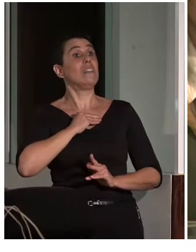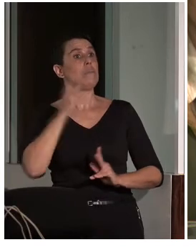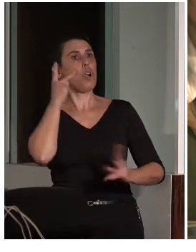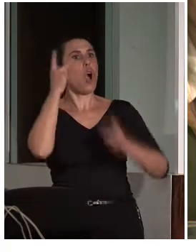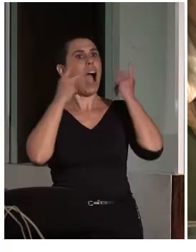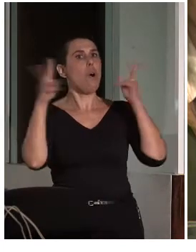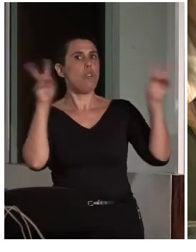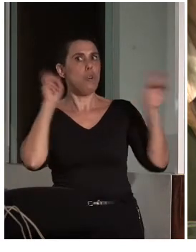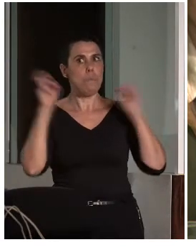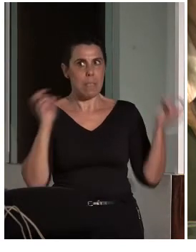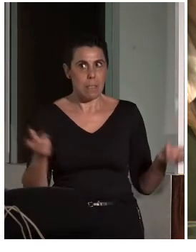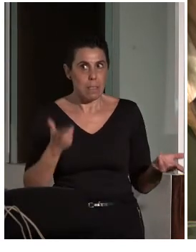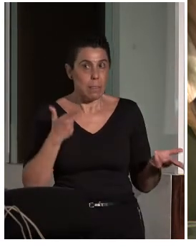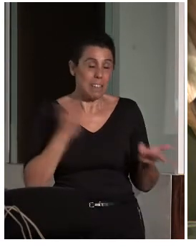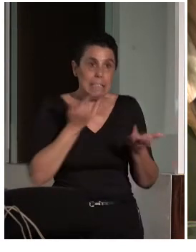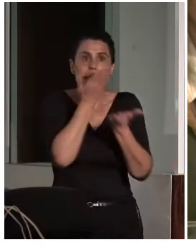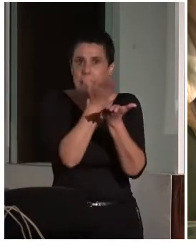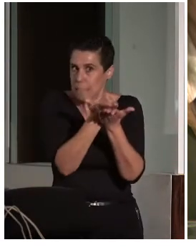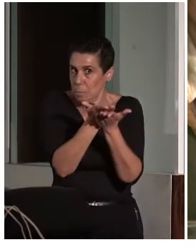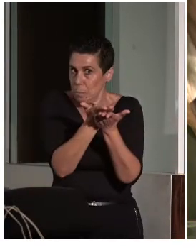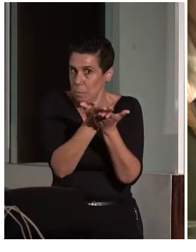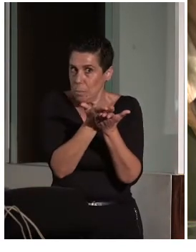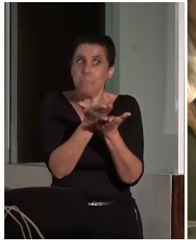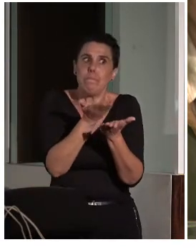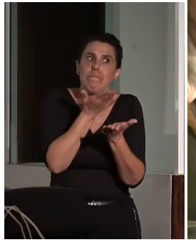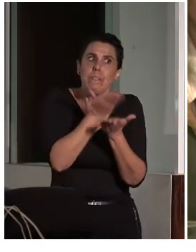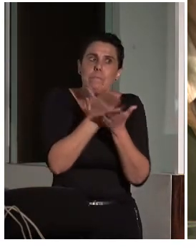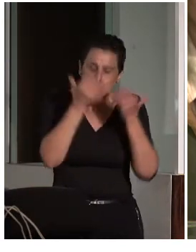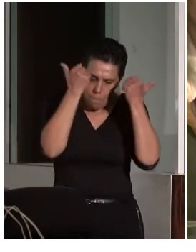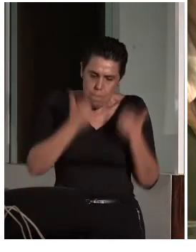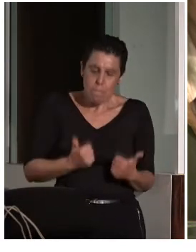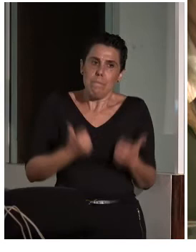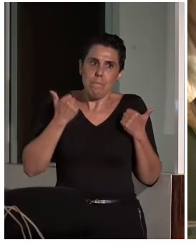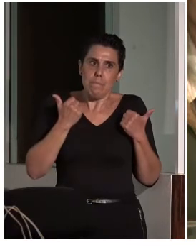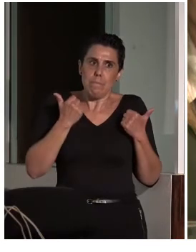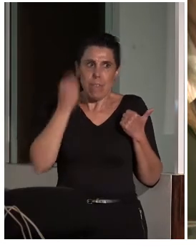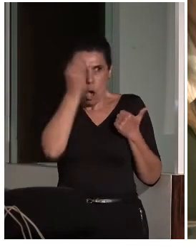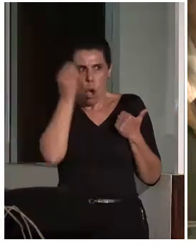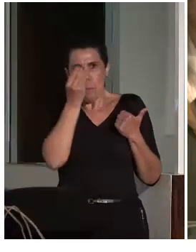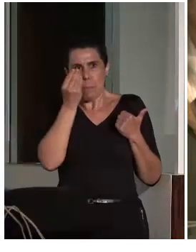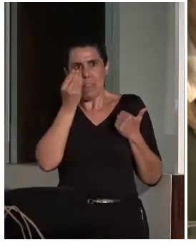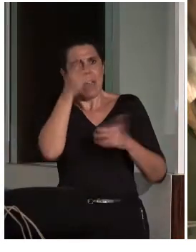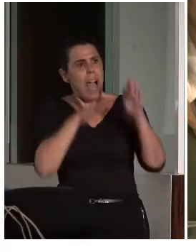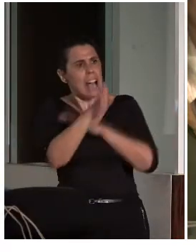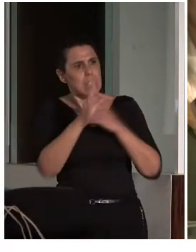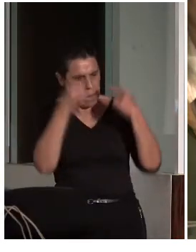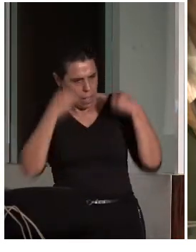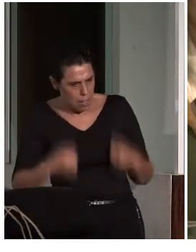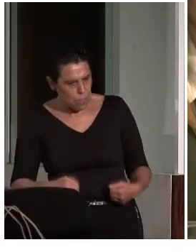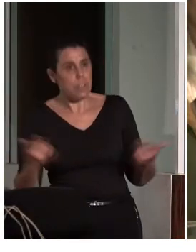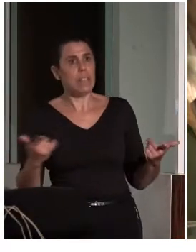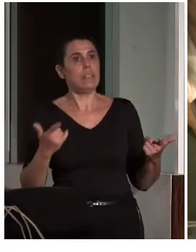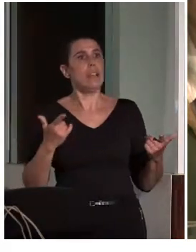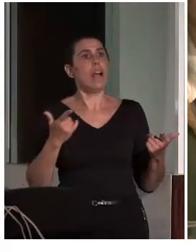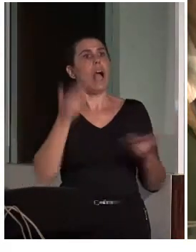tomaran en cuenta, por supuesto, la accesibilidad física, la accesibilidad